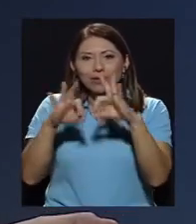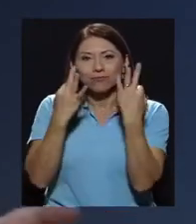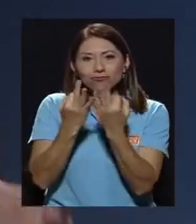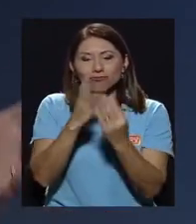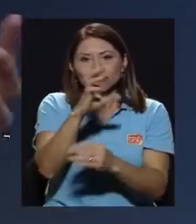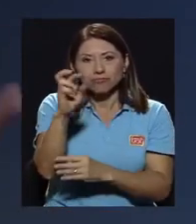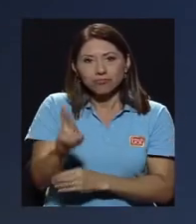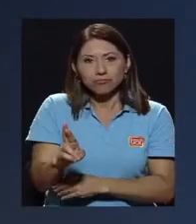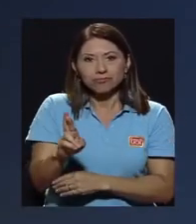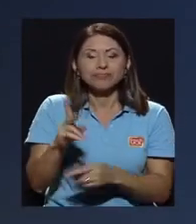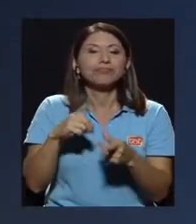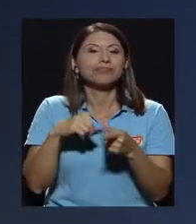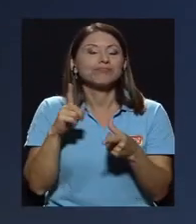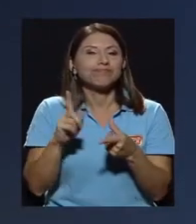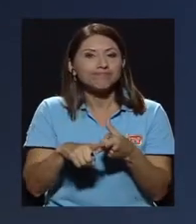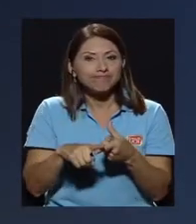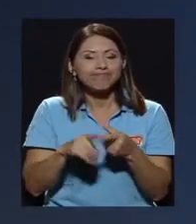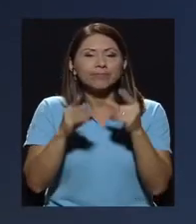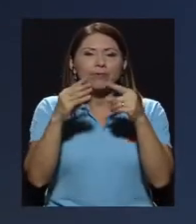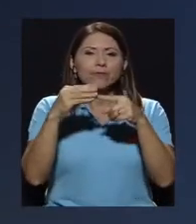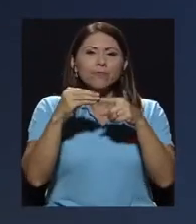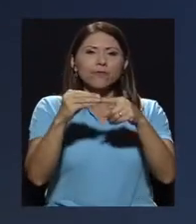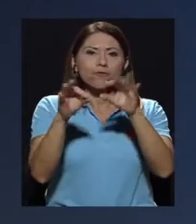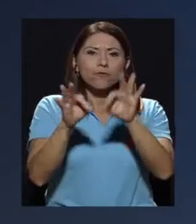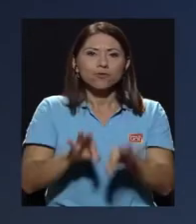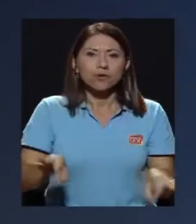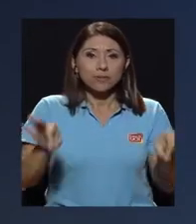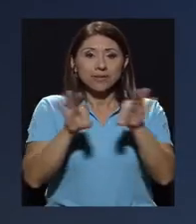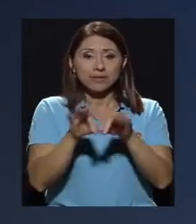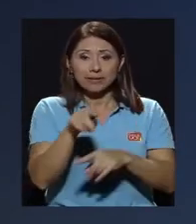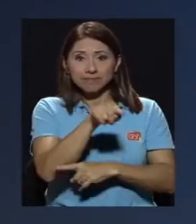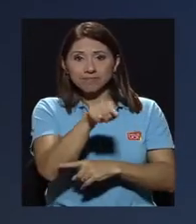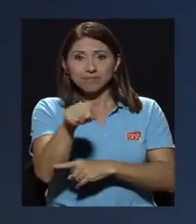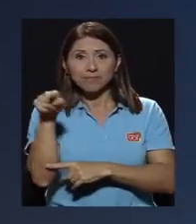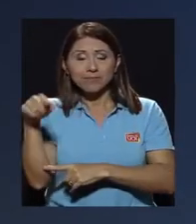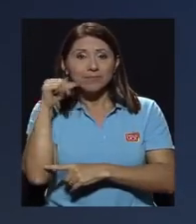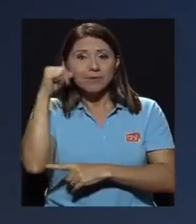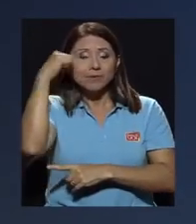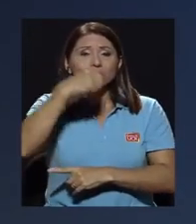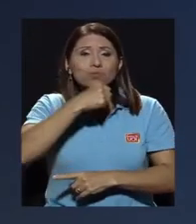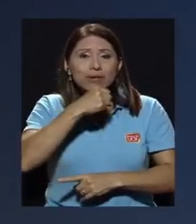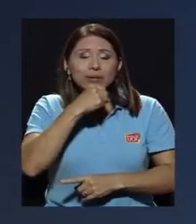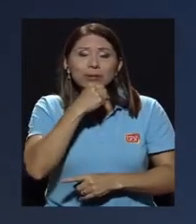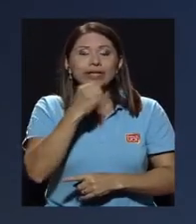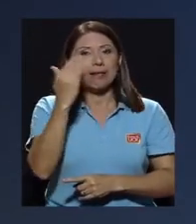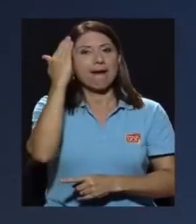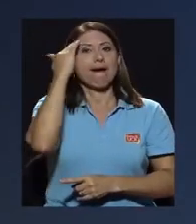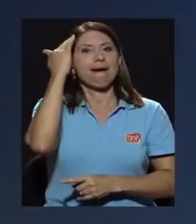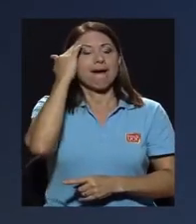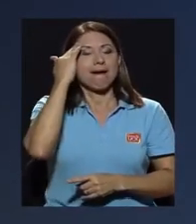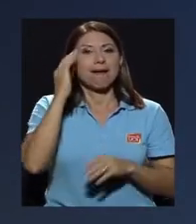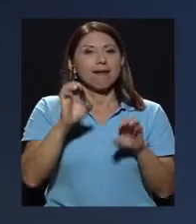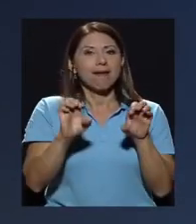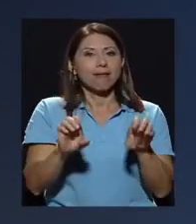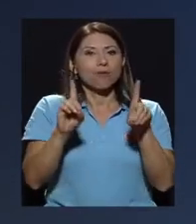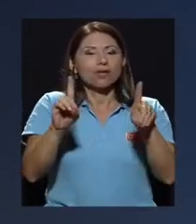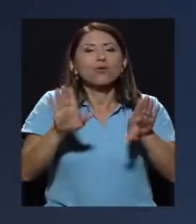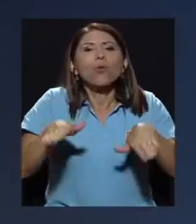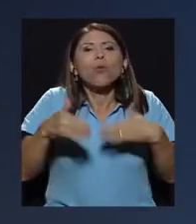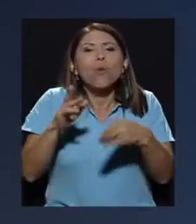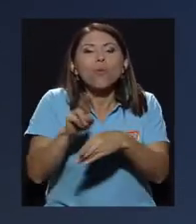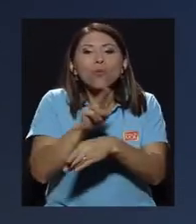costarricenses. Entonces, es fundamental que estos adultos mayores tengan una educación en cómo utilizar esas